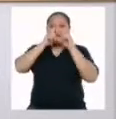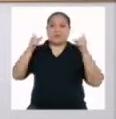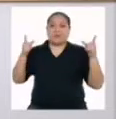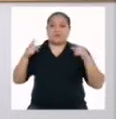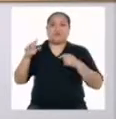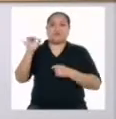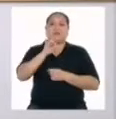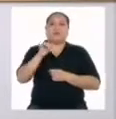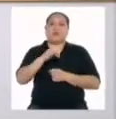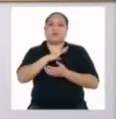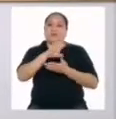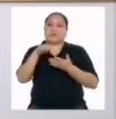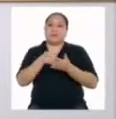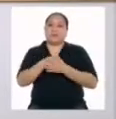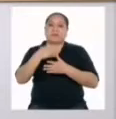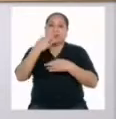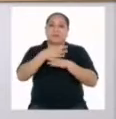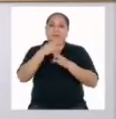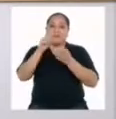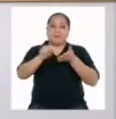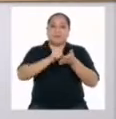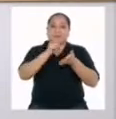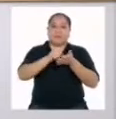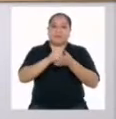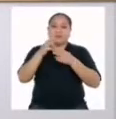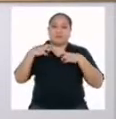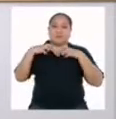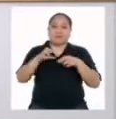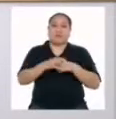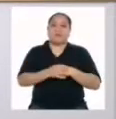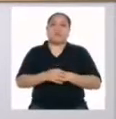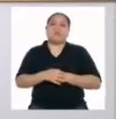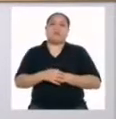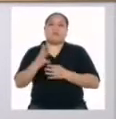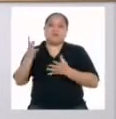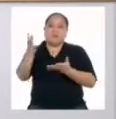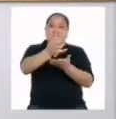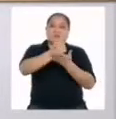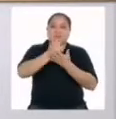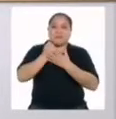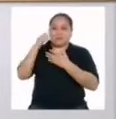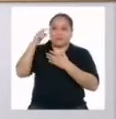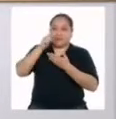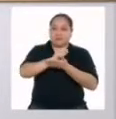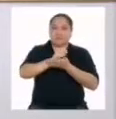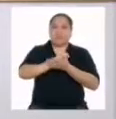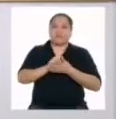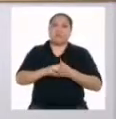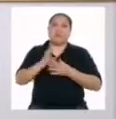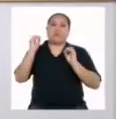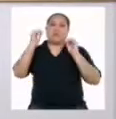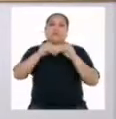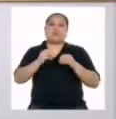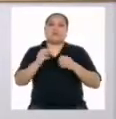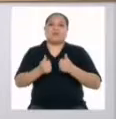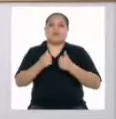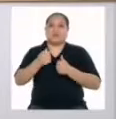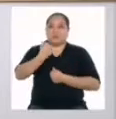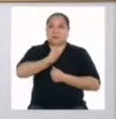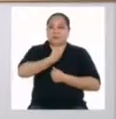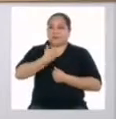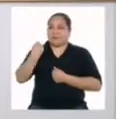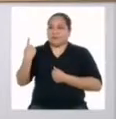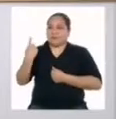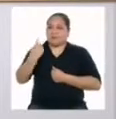literatura, como todas las formas de arte, nos permiten apropiarnos del texto, que cobra vida en